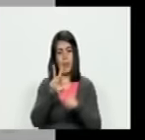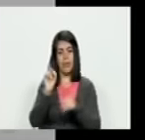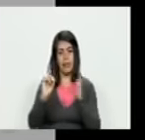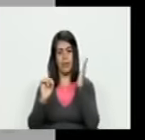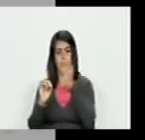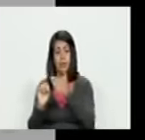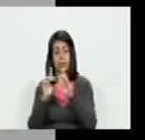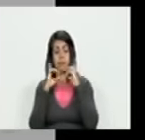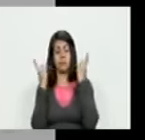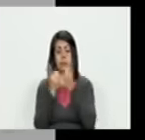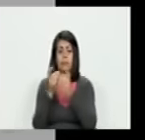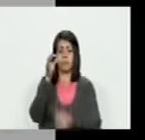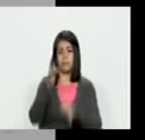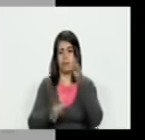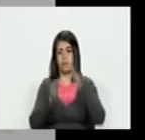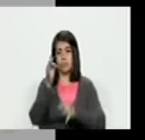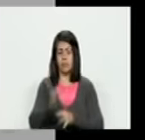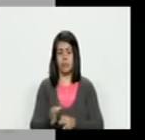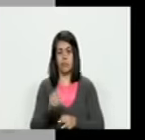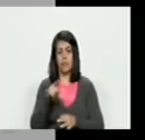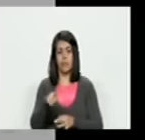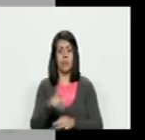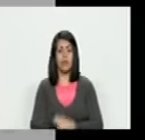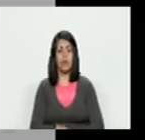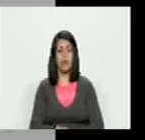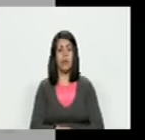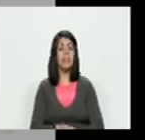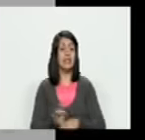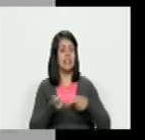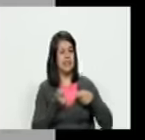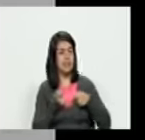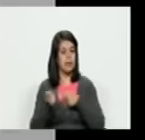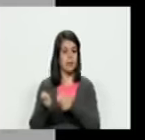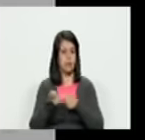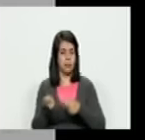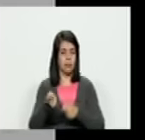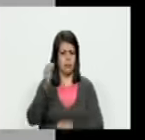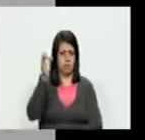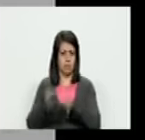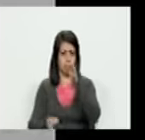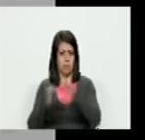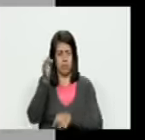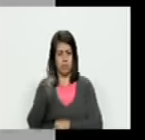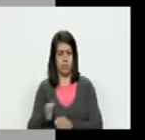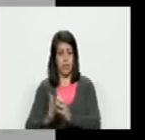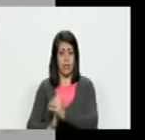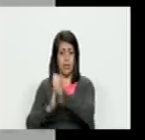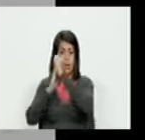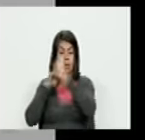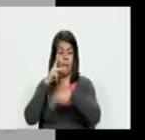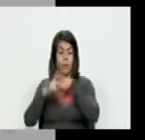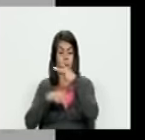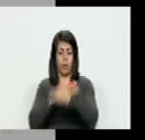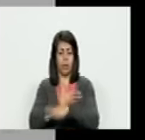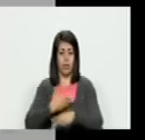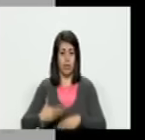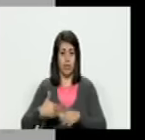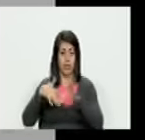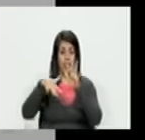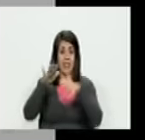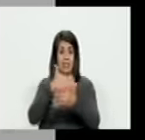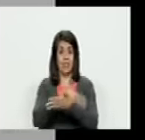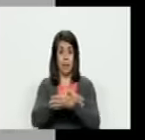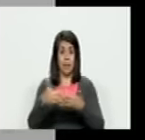departamento de justicia le pone el famoso lawfare el ataque con tribunales a nuestros dirigentes y por eso el presidente tiene 15